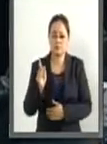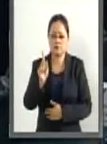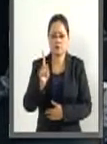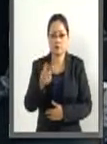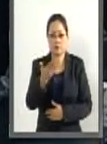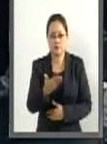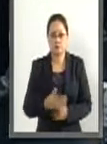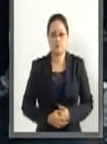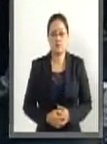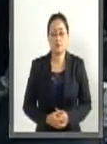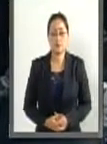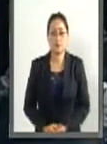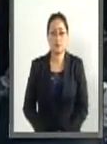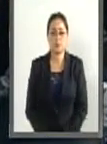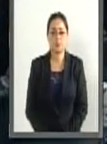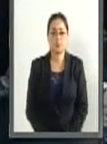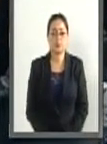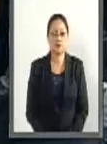senador López Brito.